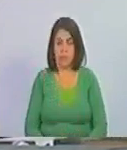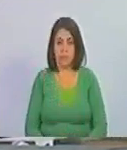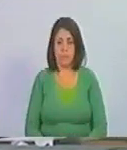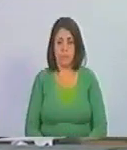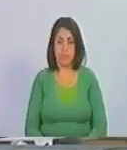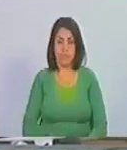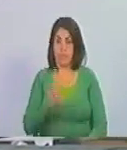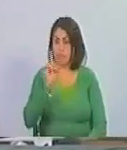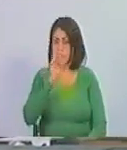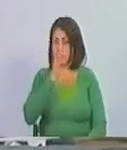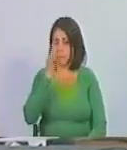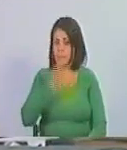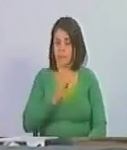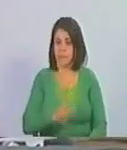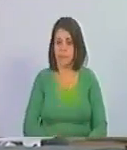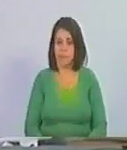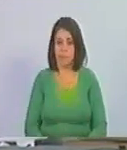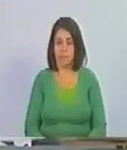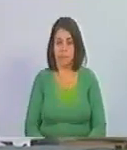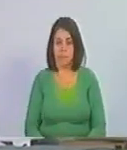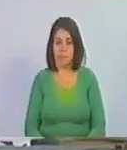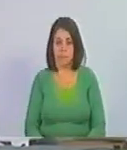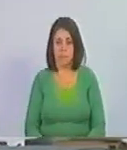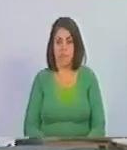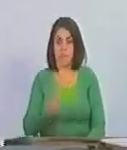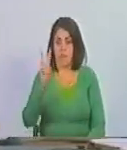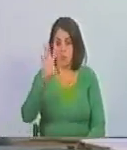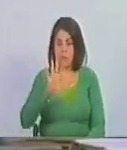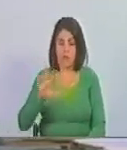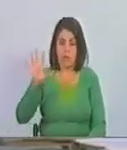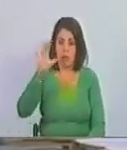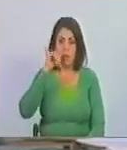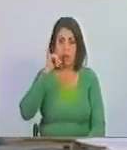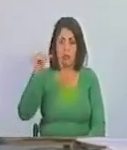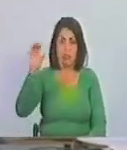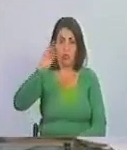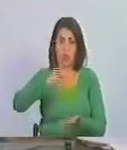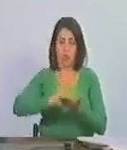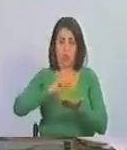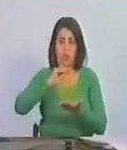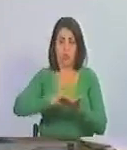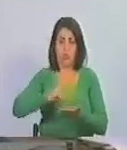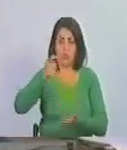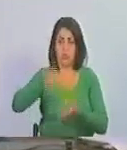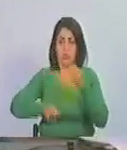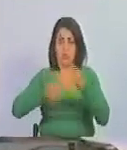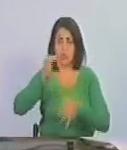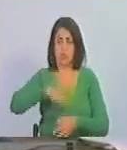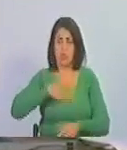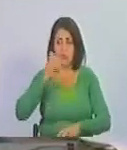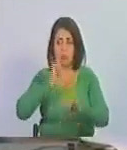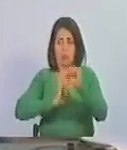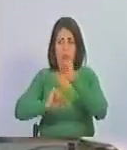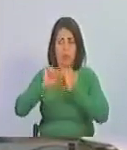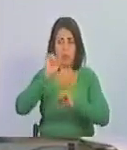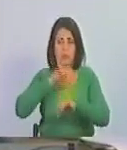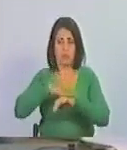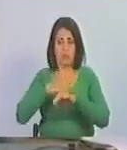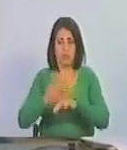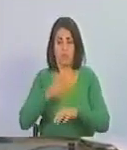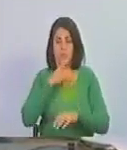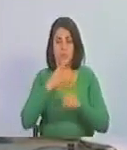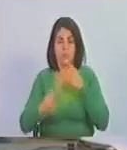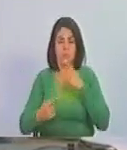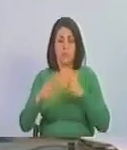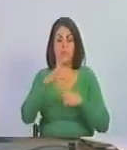que no es real que Venezuela ha denunciado en todos los tribunales en los que ha podido defenderse la llamada deuda